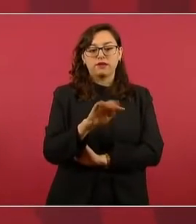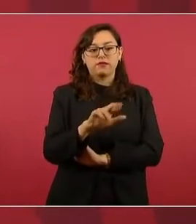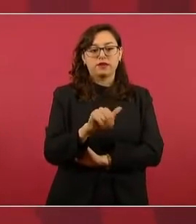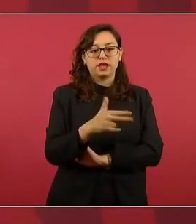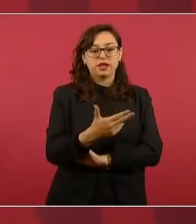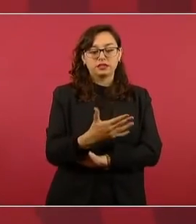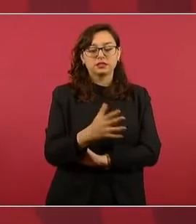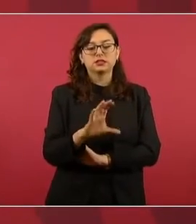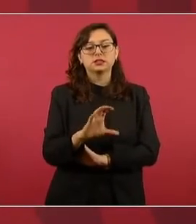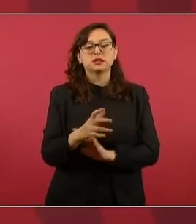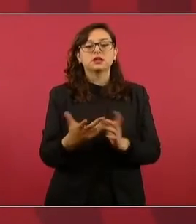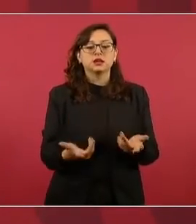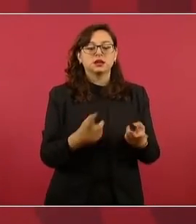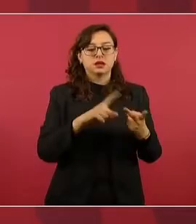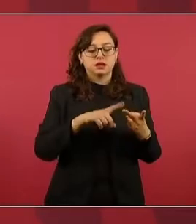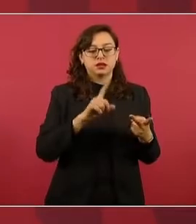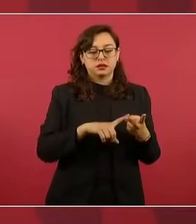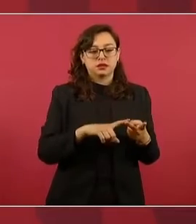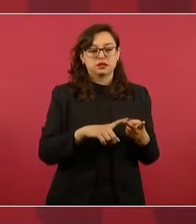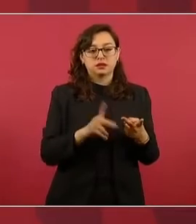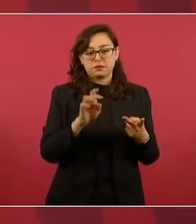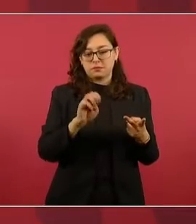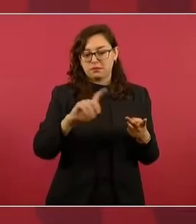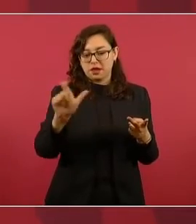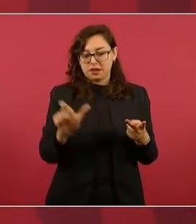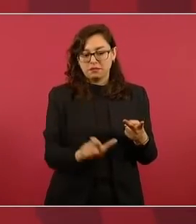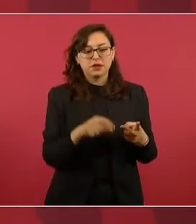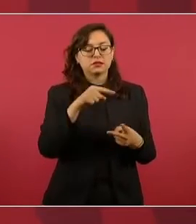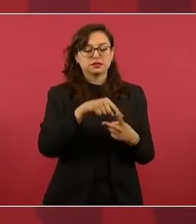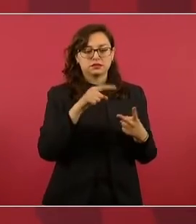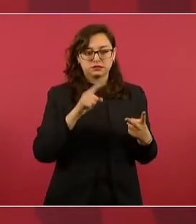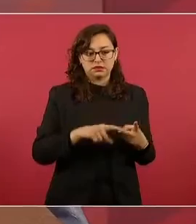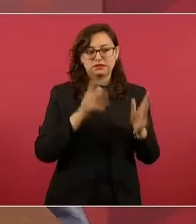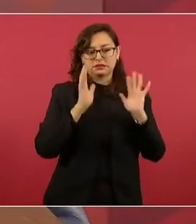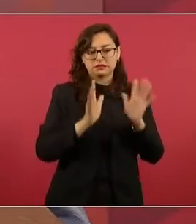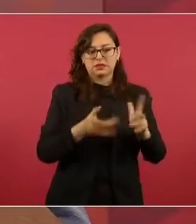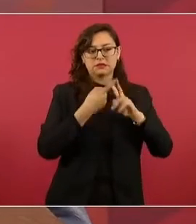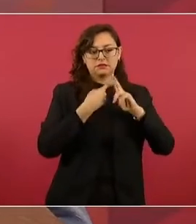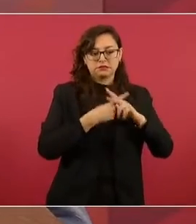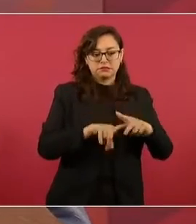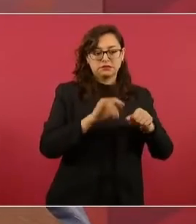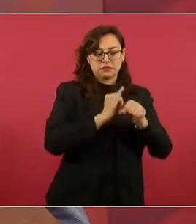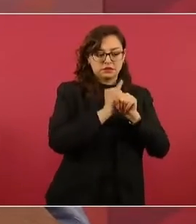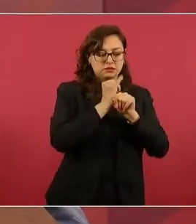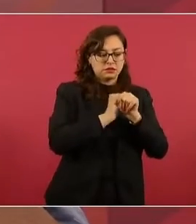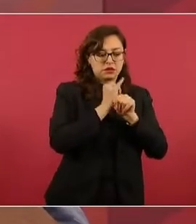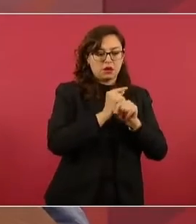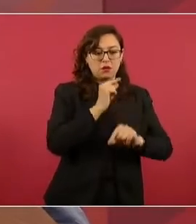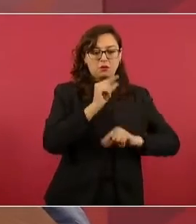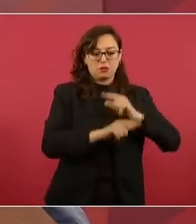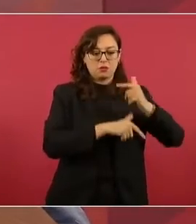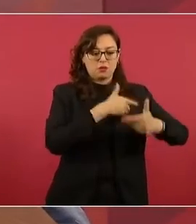que tenía que ver con Pemex, y fueron saliendo